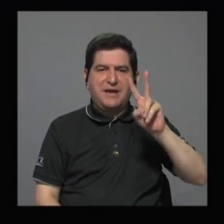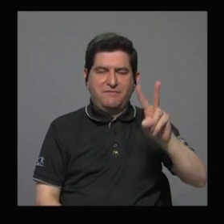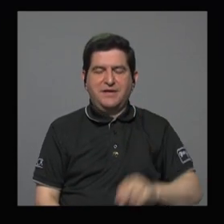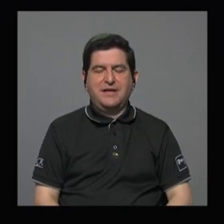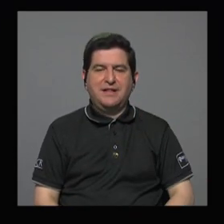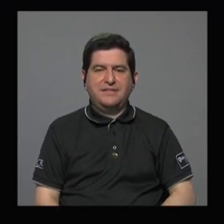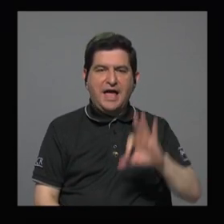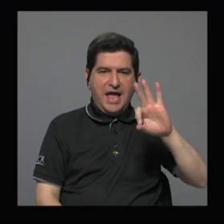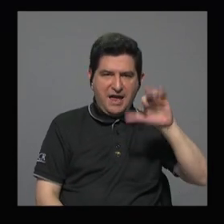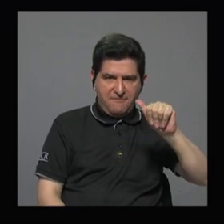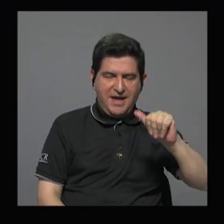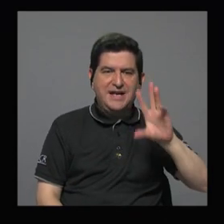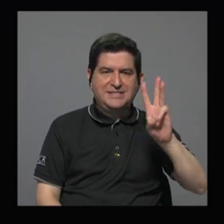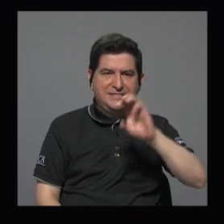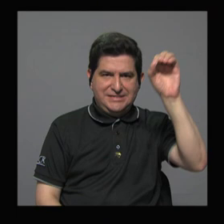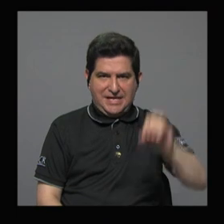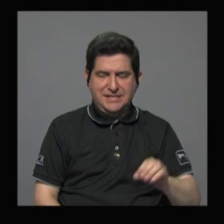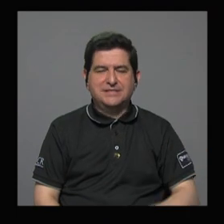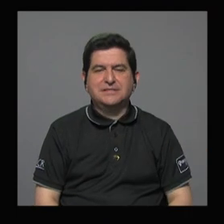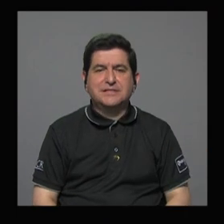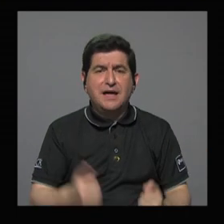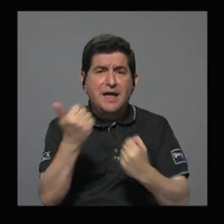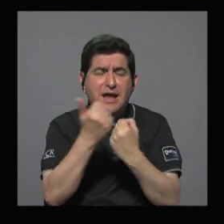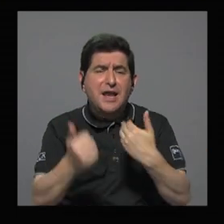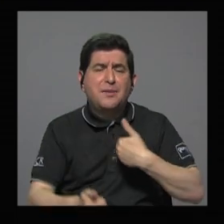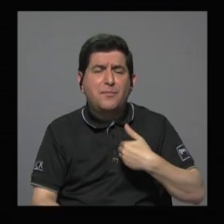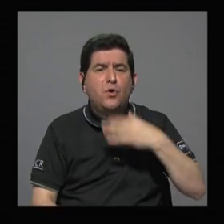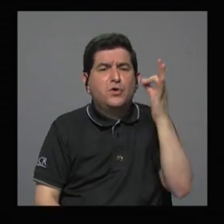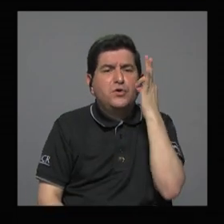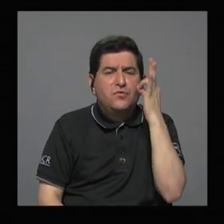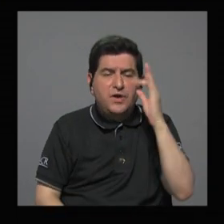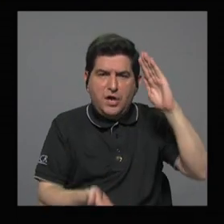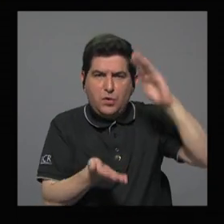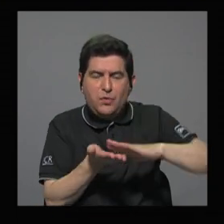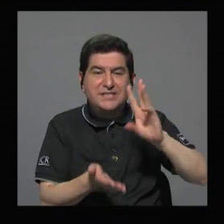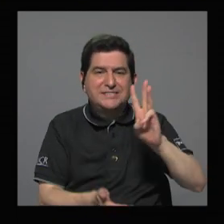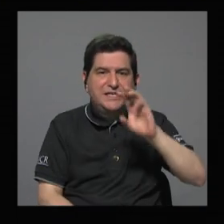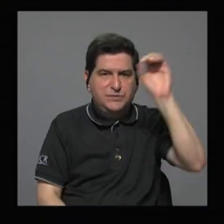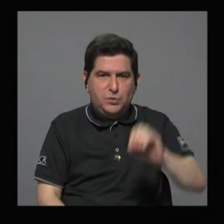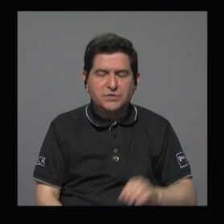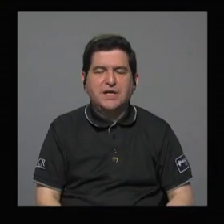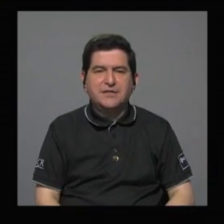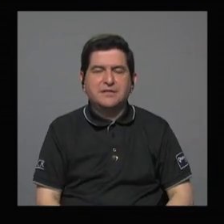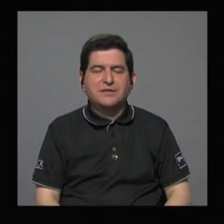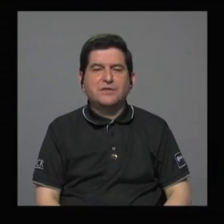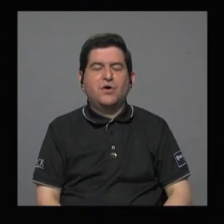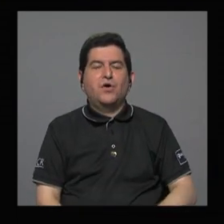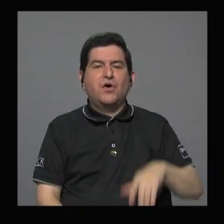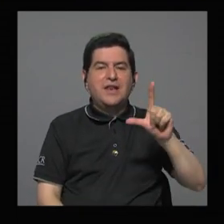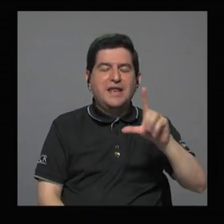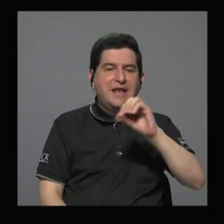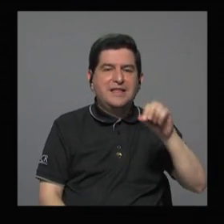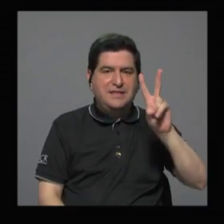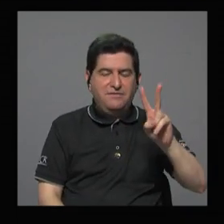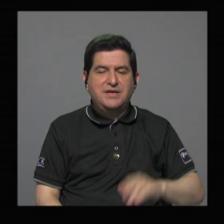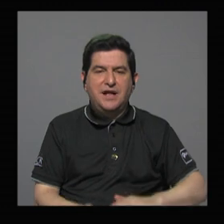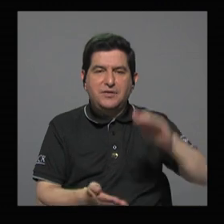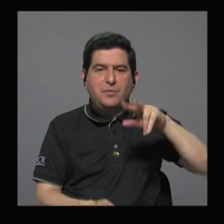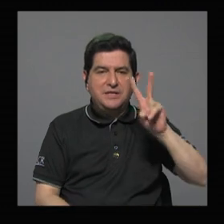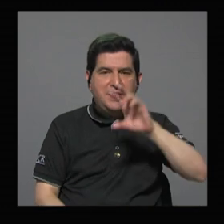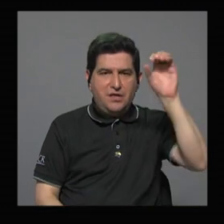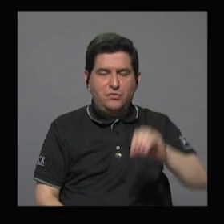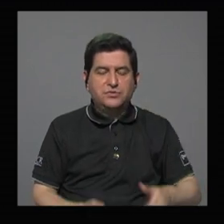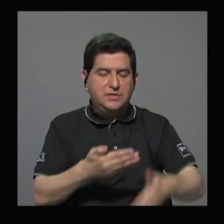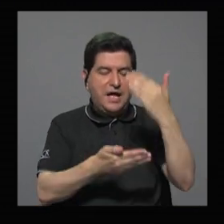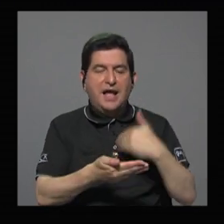del Frente Amplio con 6% el apoyo que tenía Figueres cae en 6 puntos y el de Linet y Villalta crece en 2 con respecto